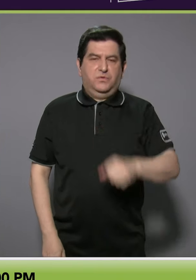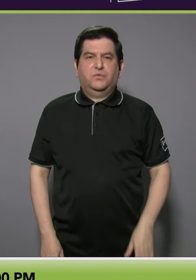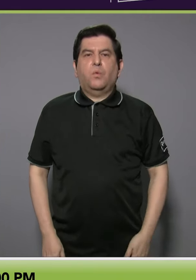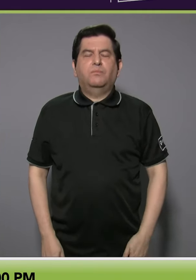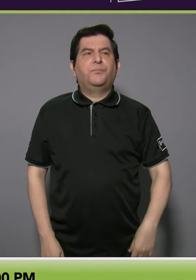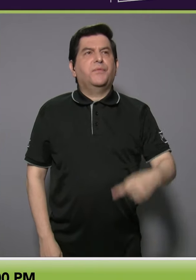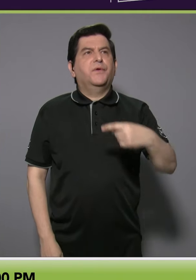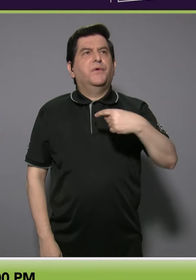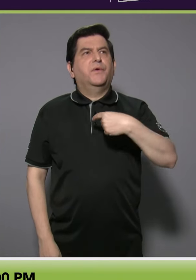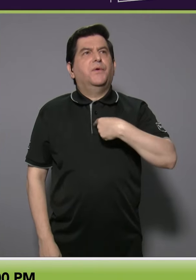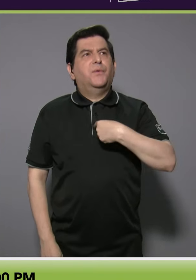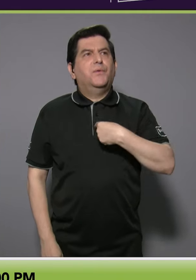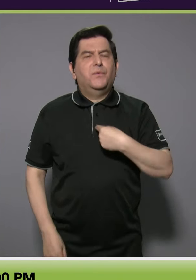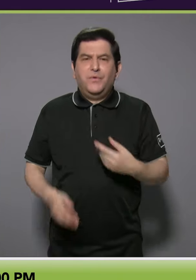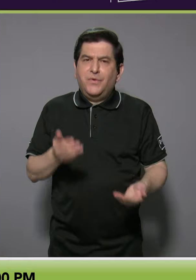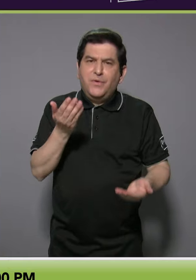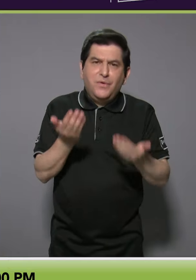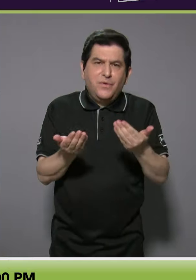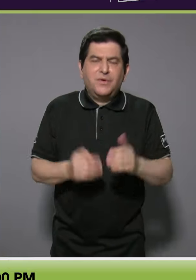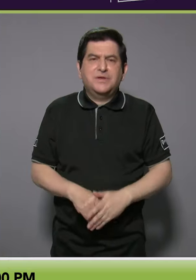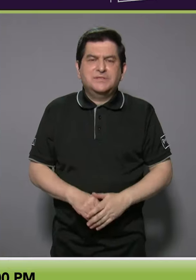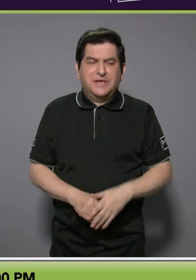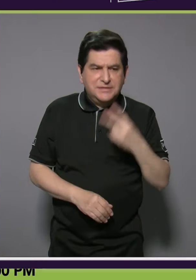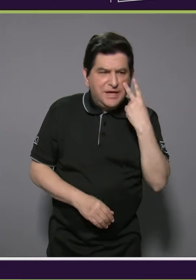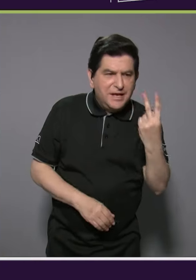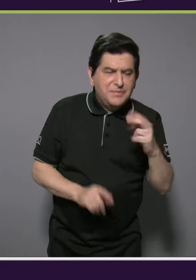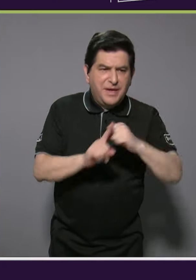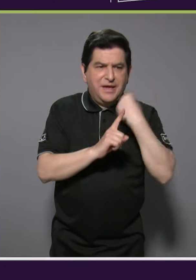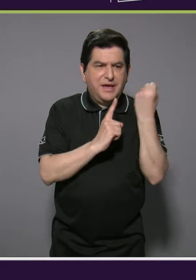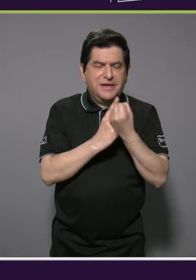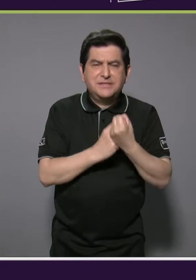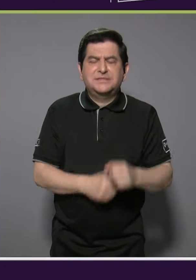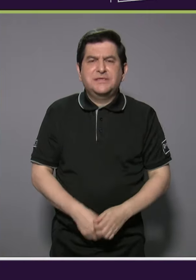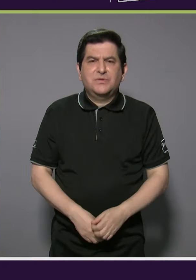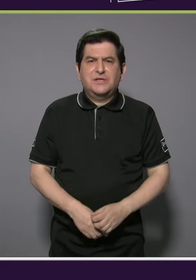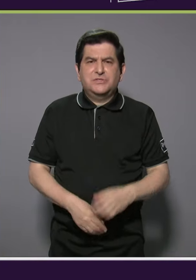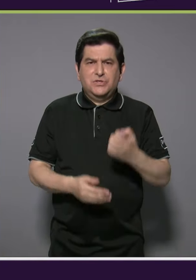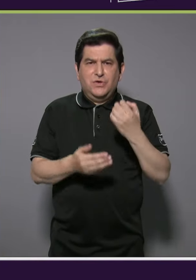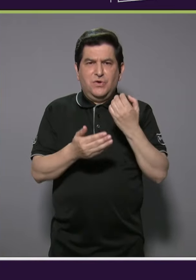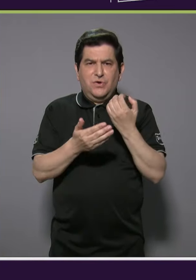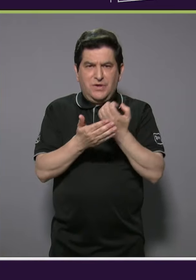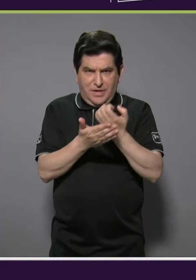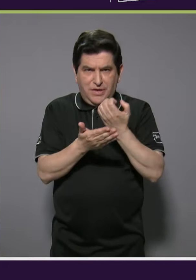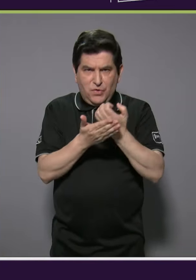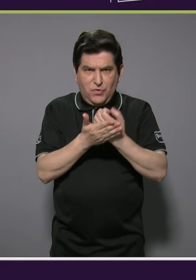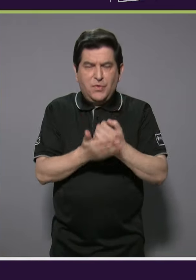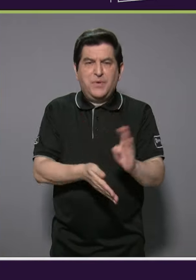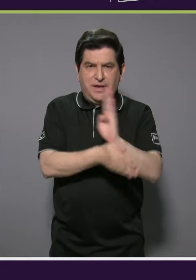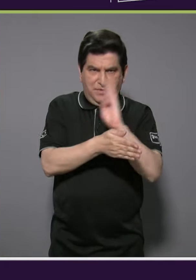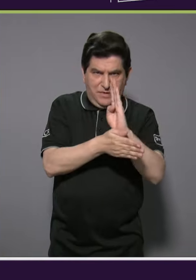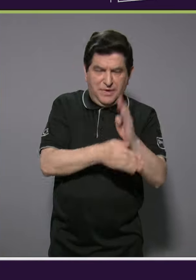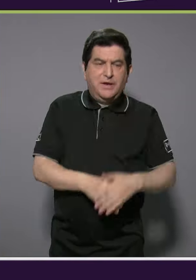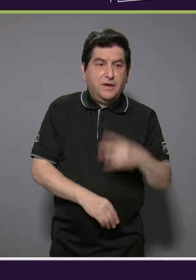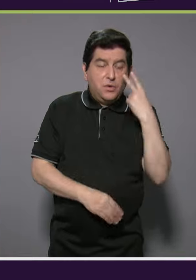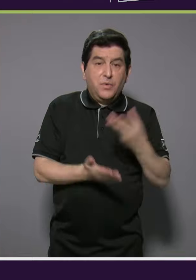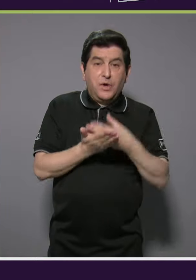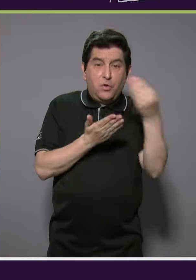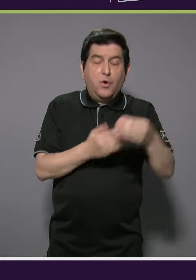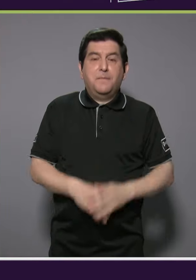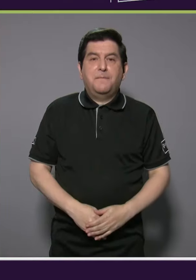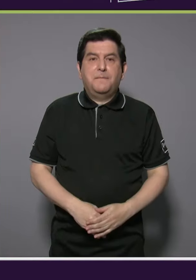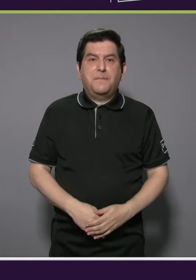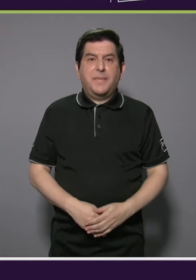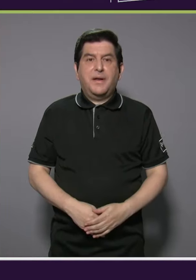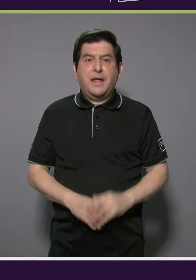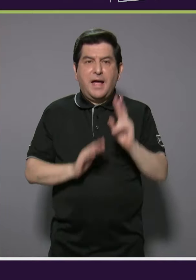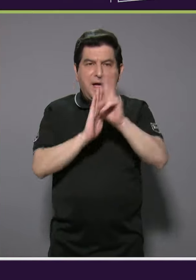en estado de cuenta se ha encontrado compras de videojuegos,